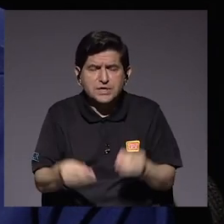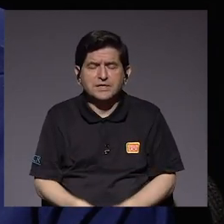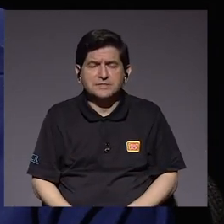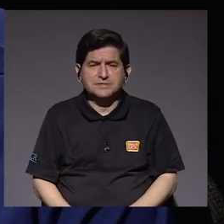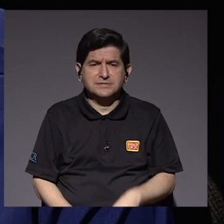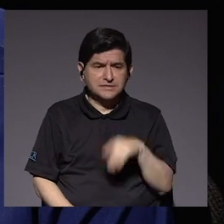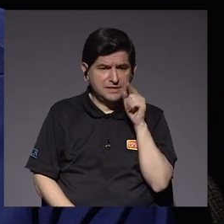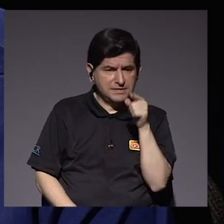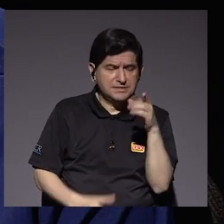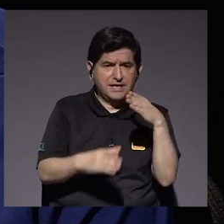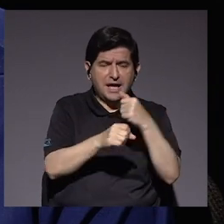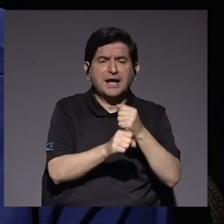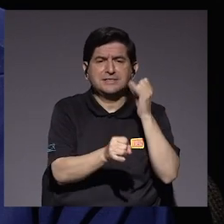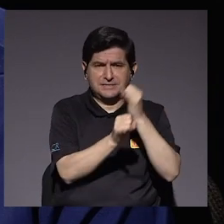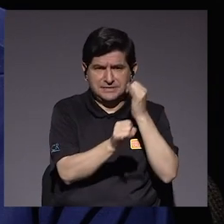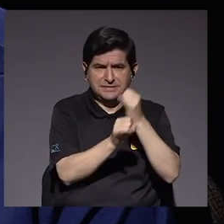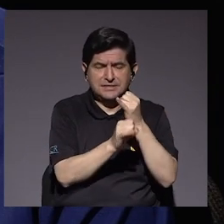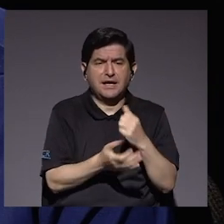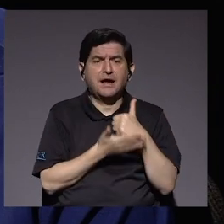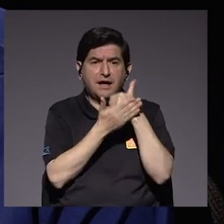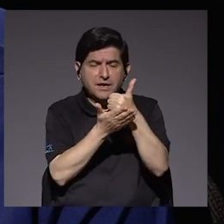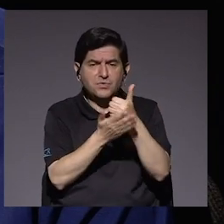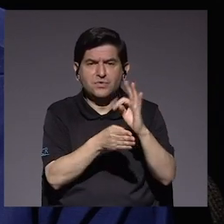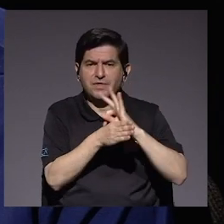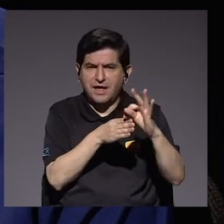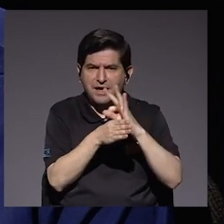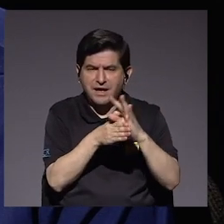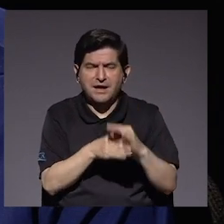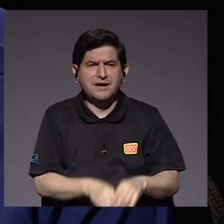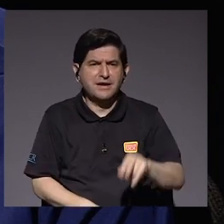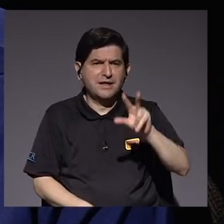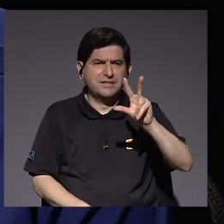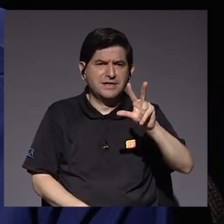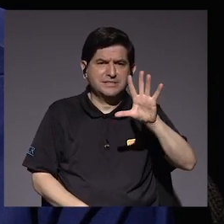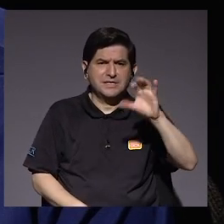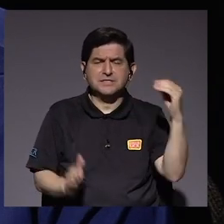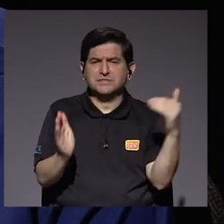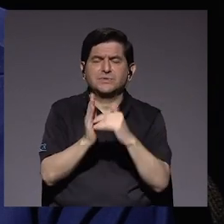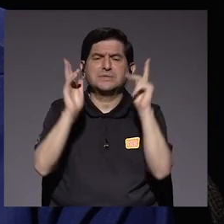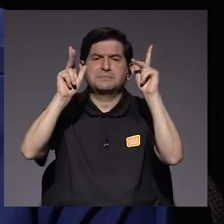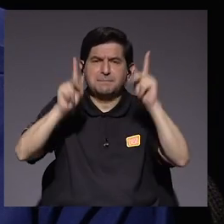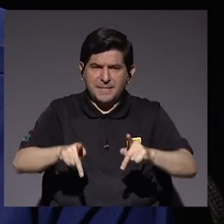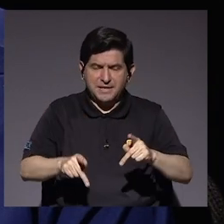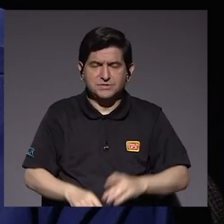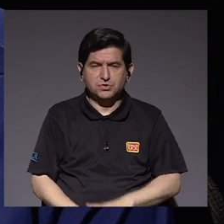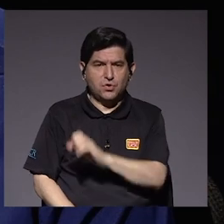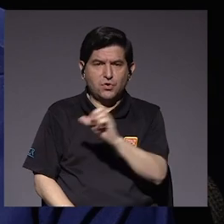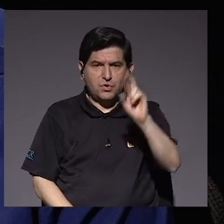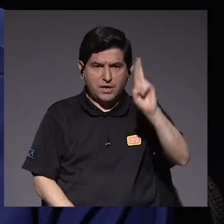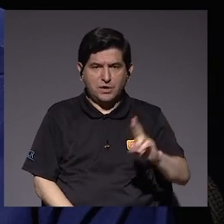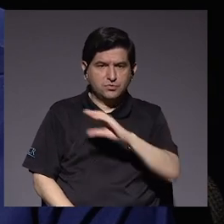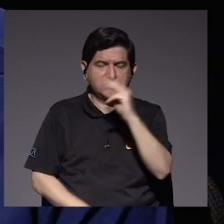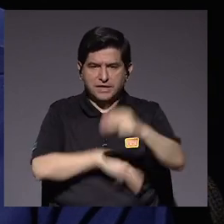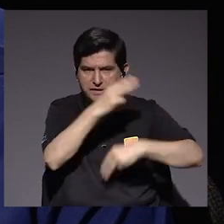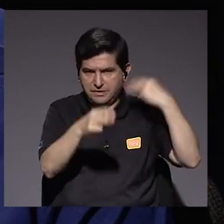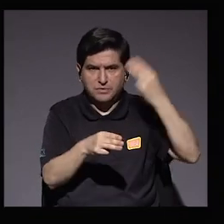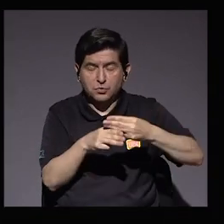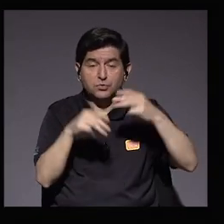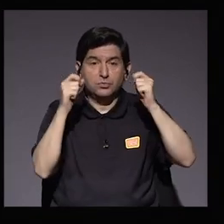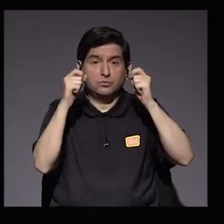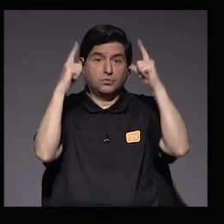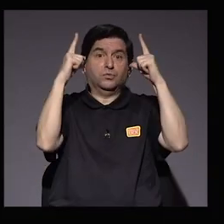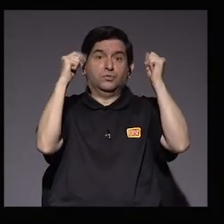instituto han contribuido a tratamiento de unos 350 mil personas en Costa Rica y alrededor del mundo.